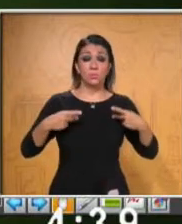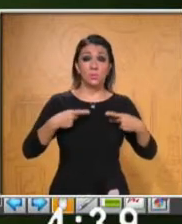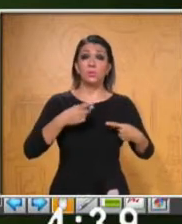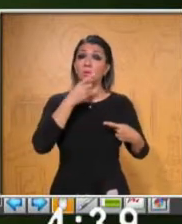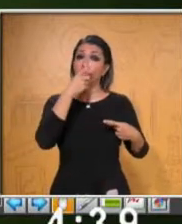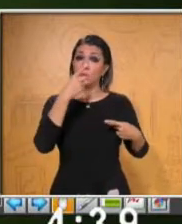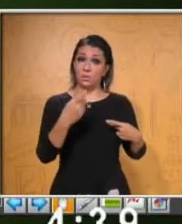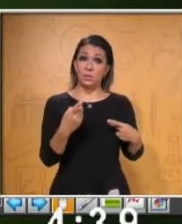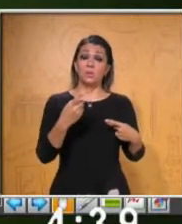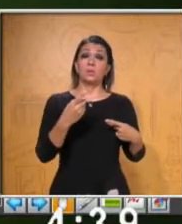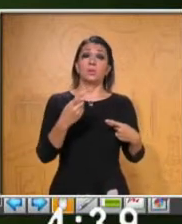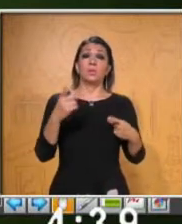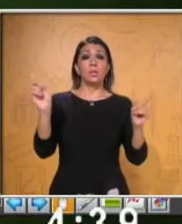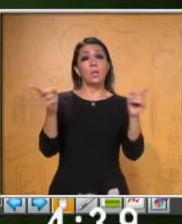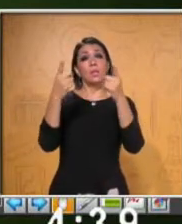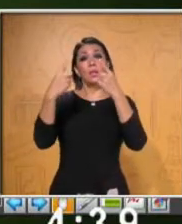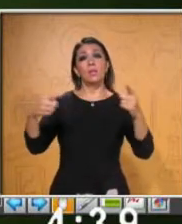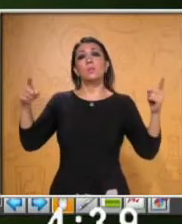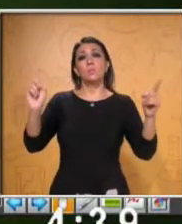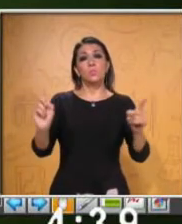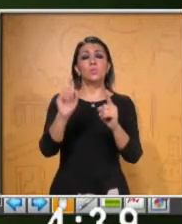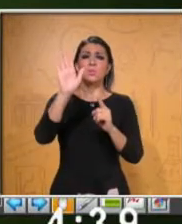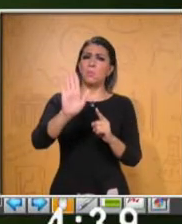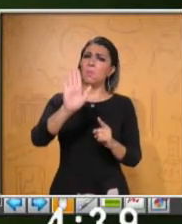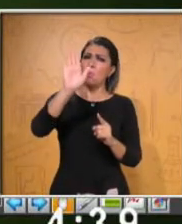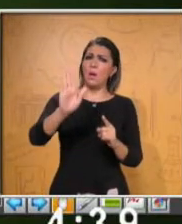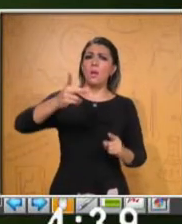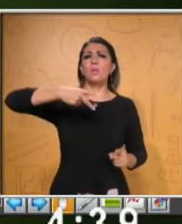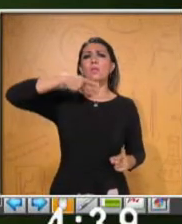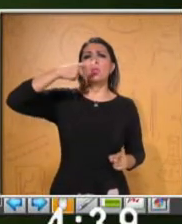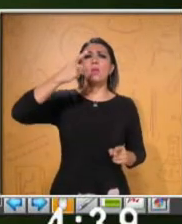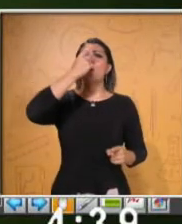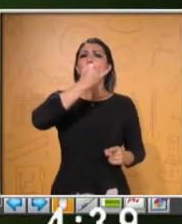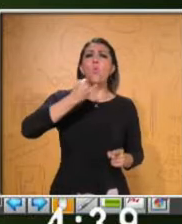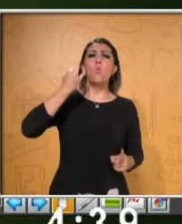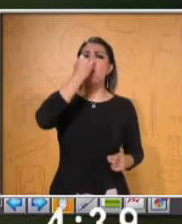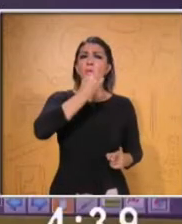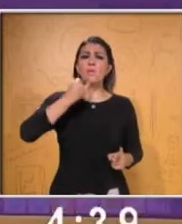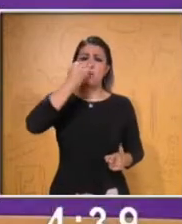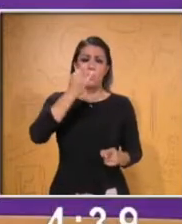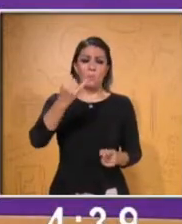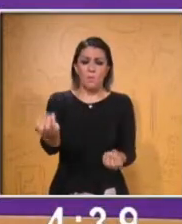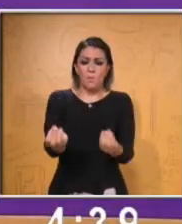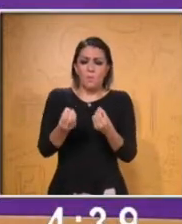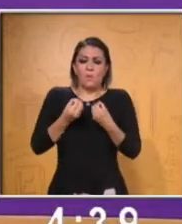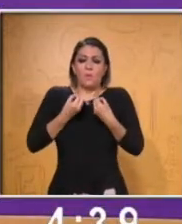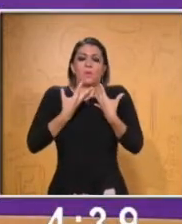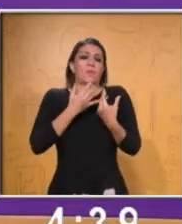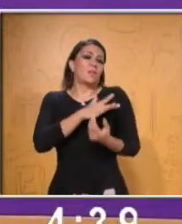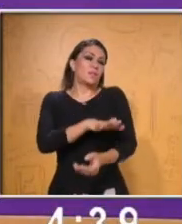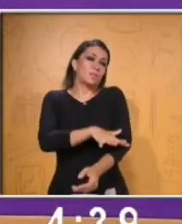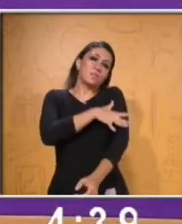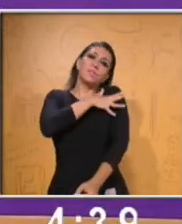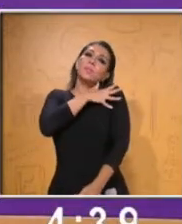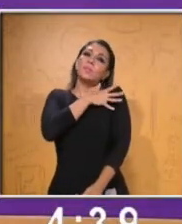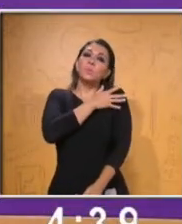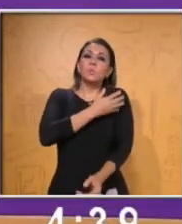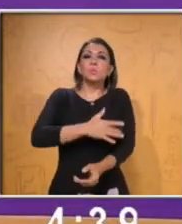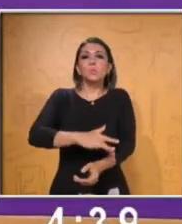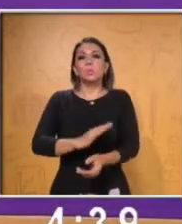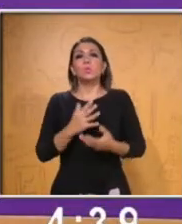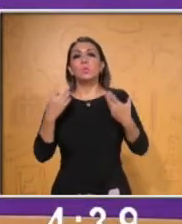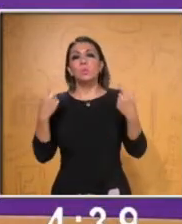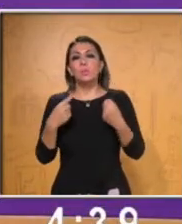música es un idioma, ya que transmite y comunica información y emociones. Hay más de 7,000